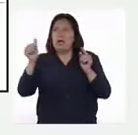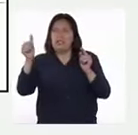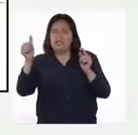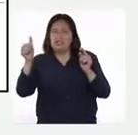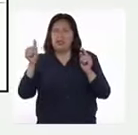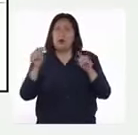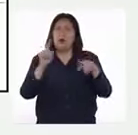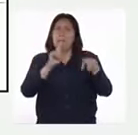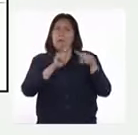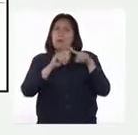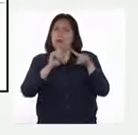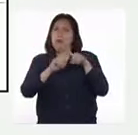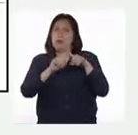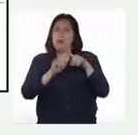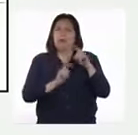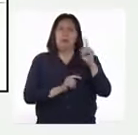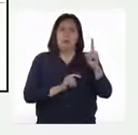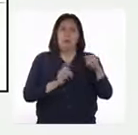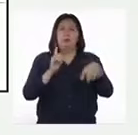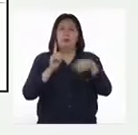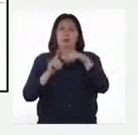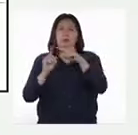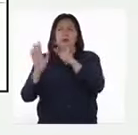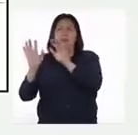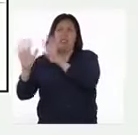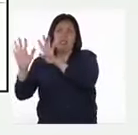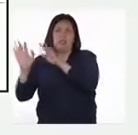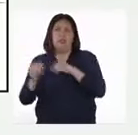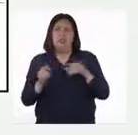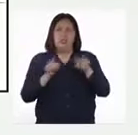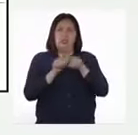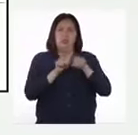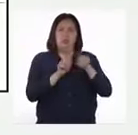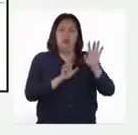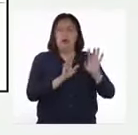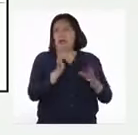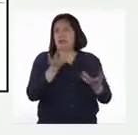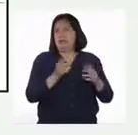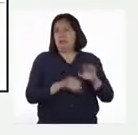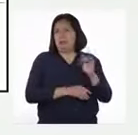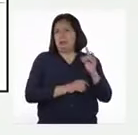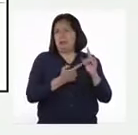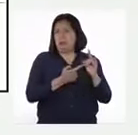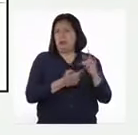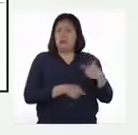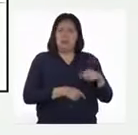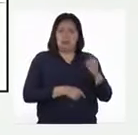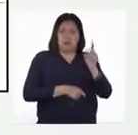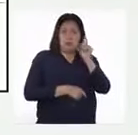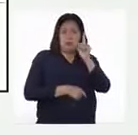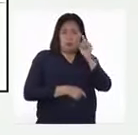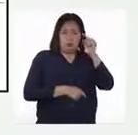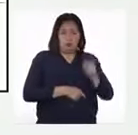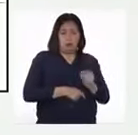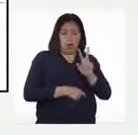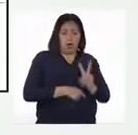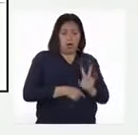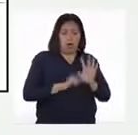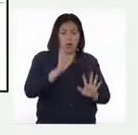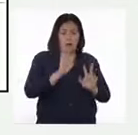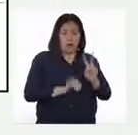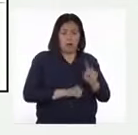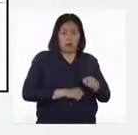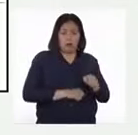debía multiplicar 1 por 10. Lo mismo hice con el número de vicuñas. Si en un sector había 12,